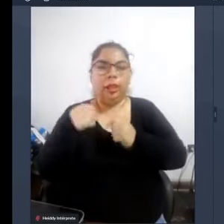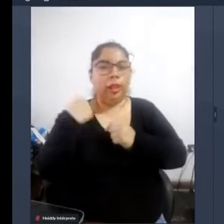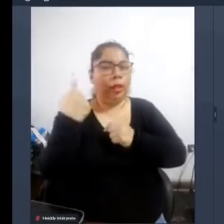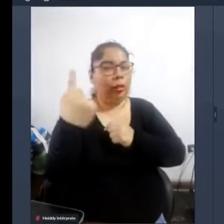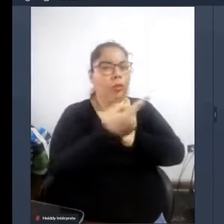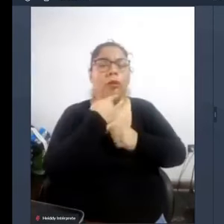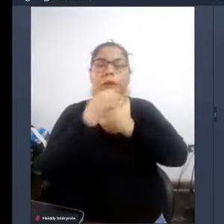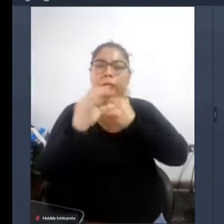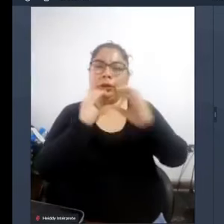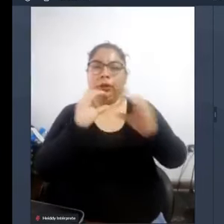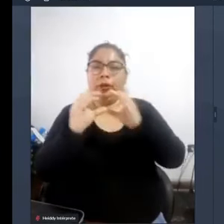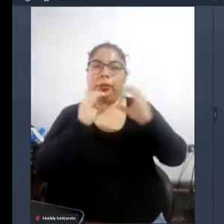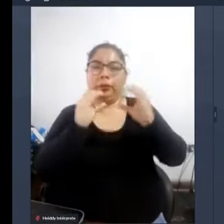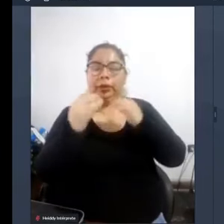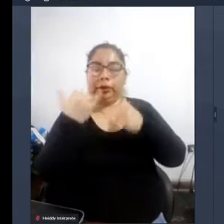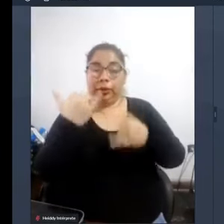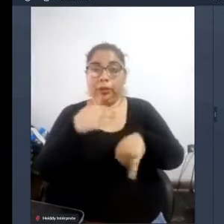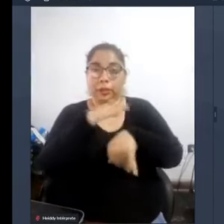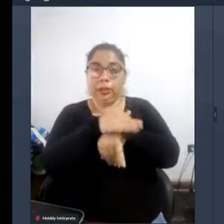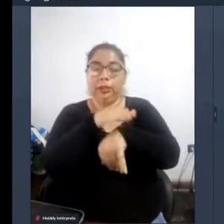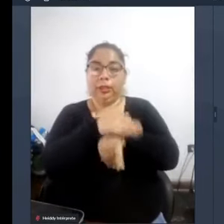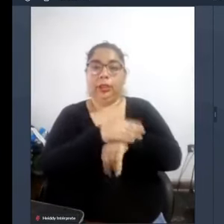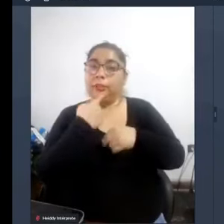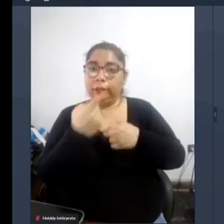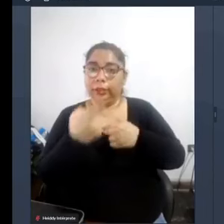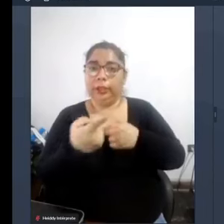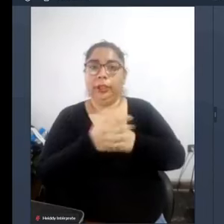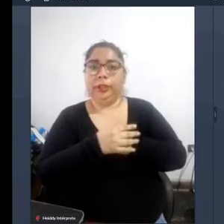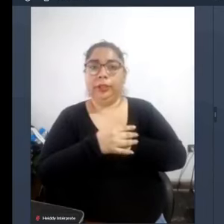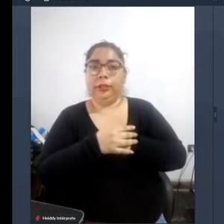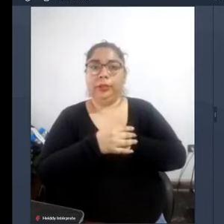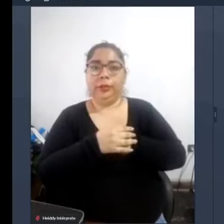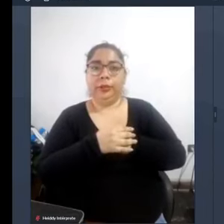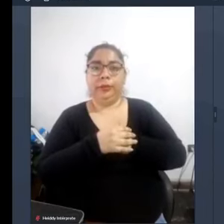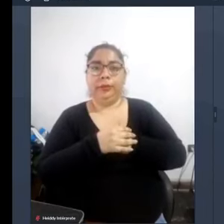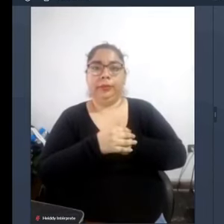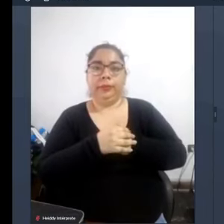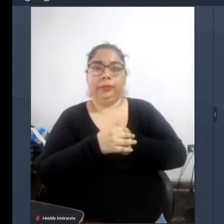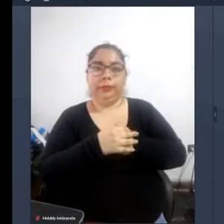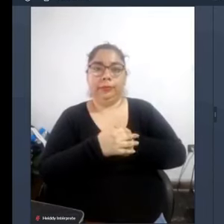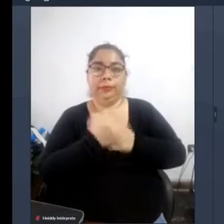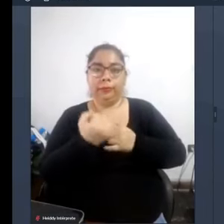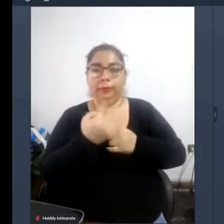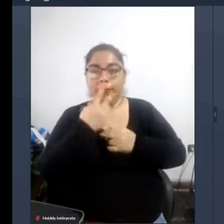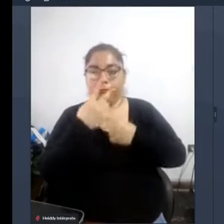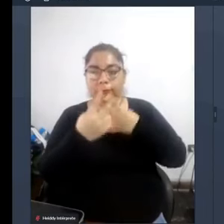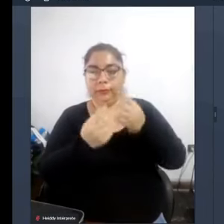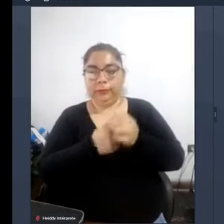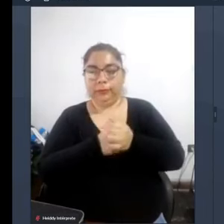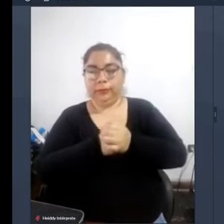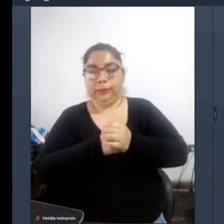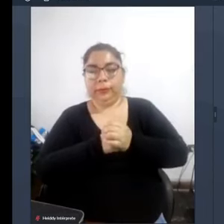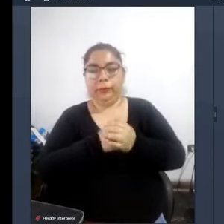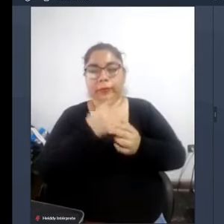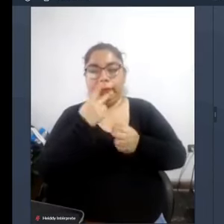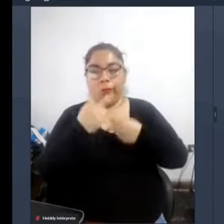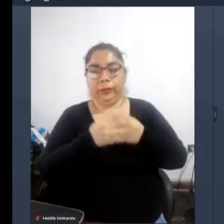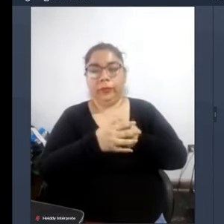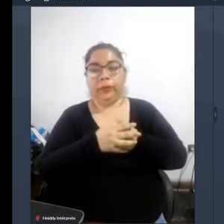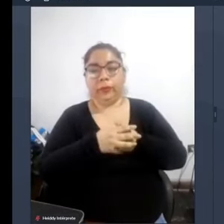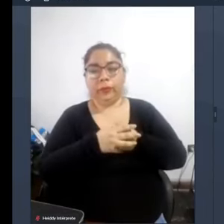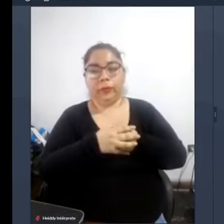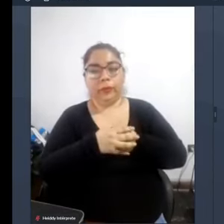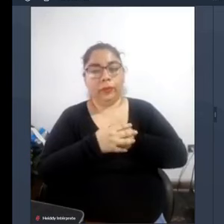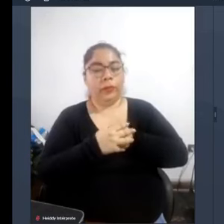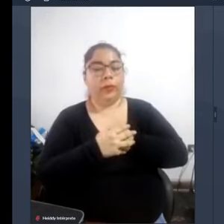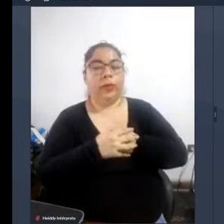hemos estado conversando en esa tarde y de hecho y de hecho este estamos en un entorno de de respeto